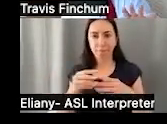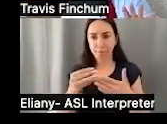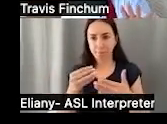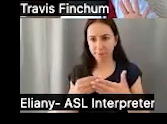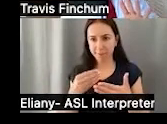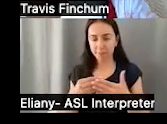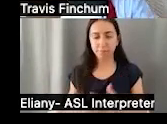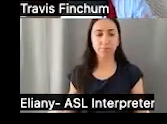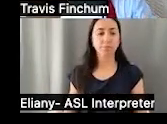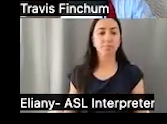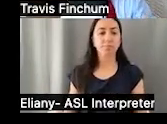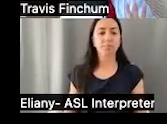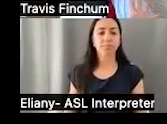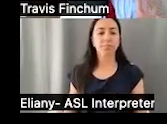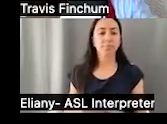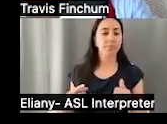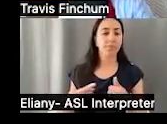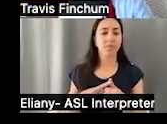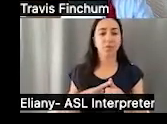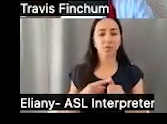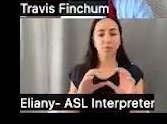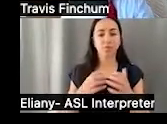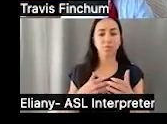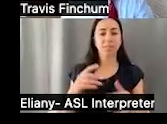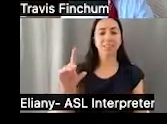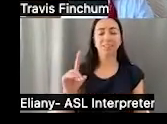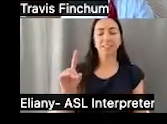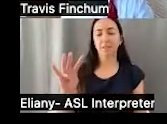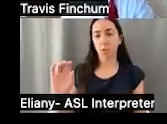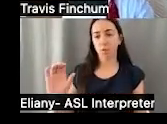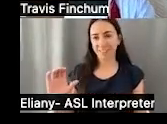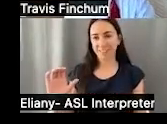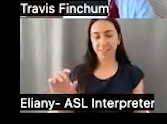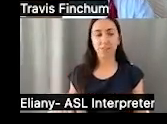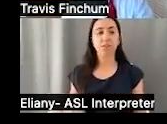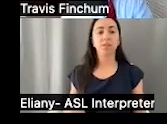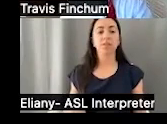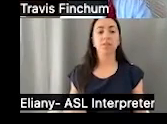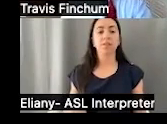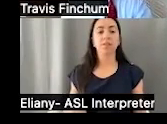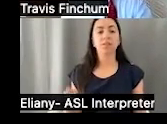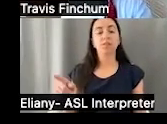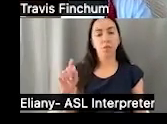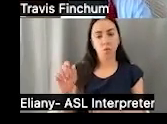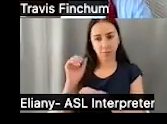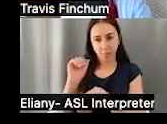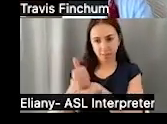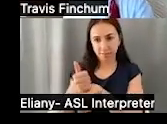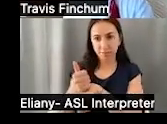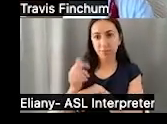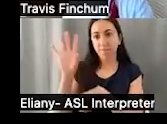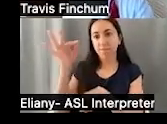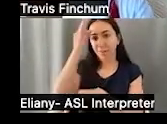profesional lo se encargue de esto. Entonces, el D4C,